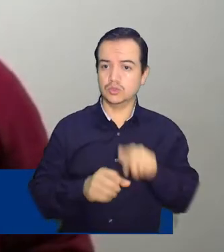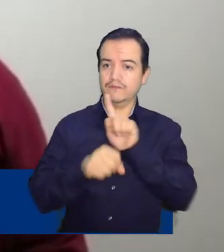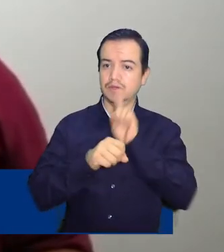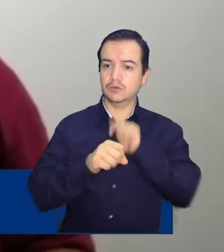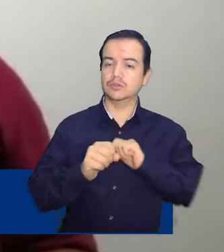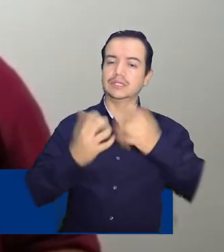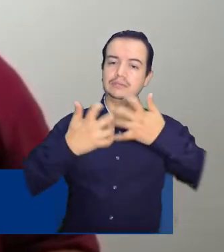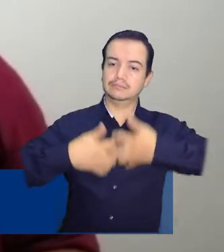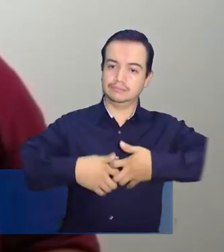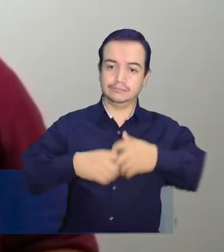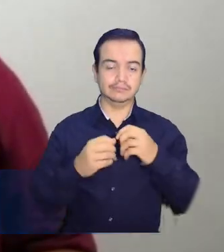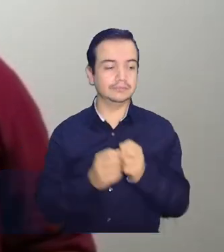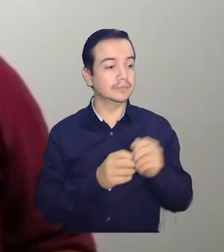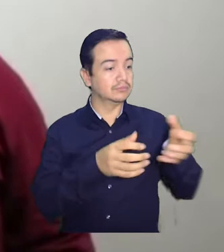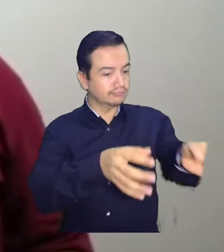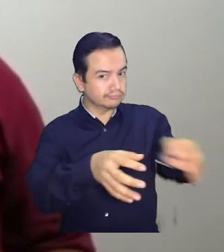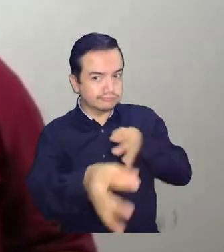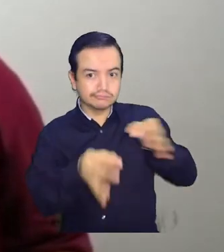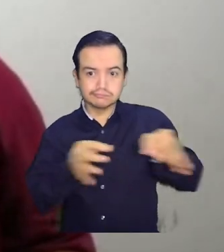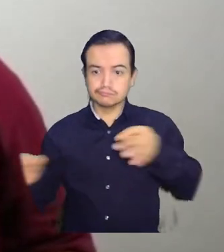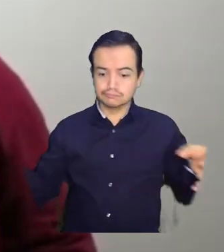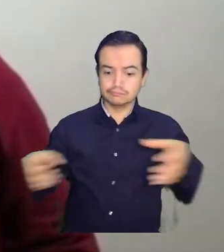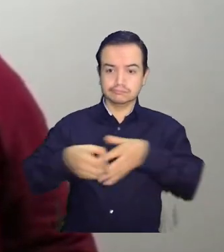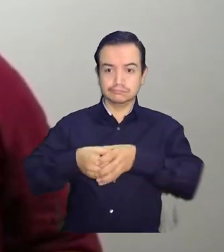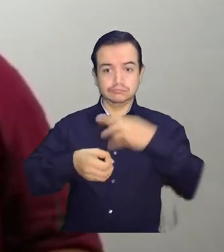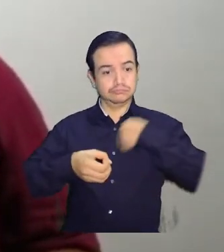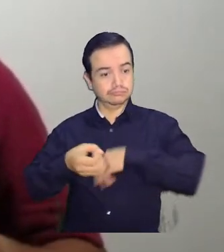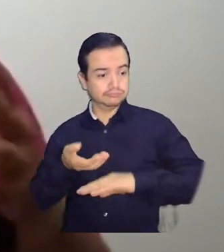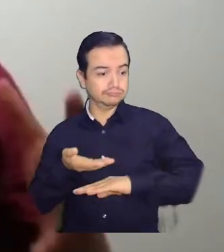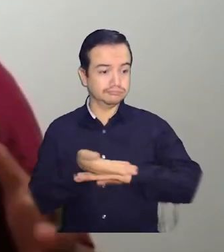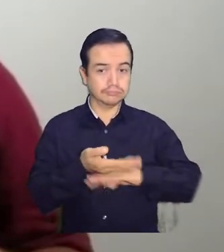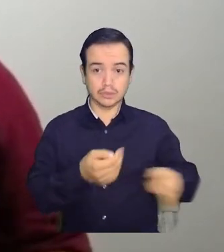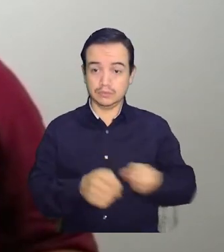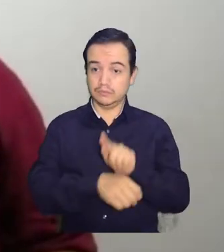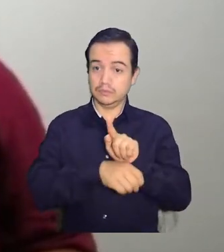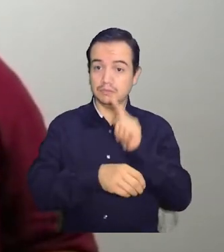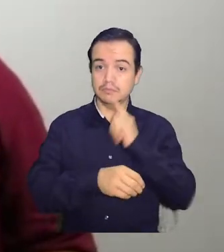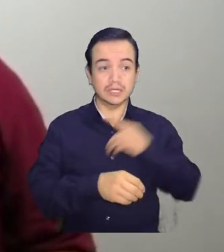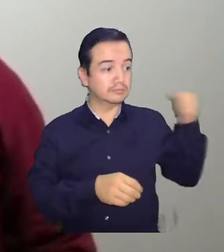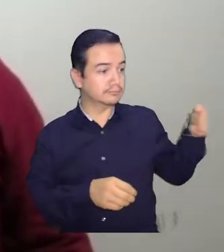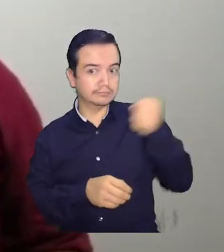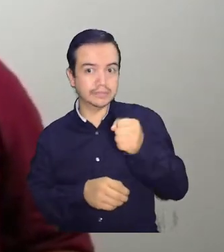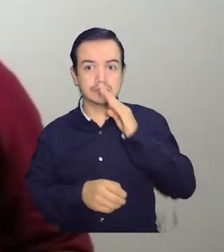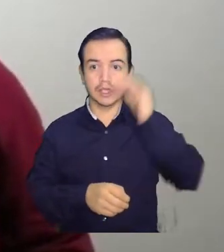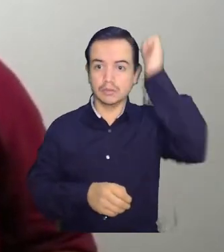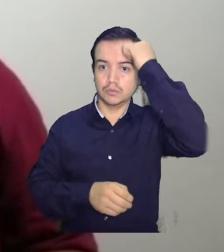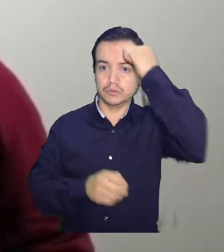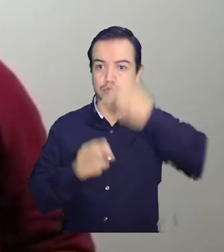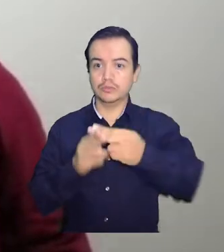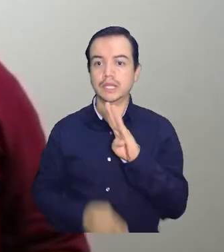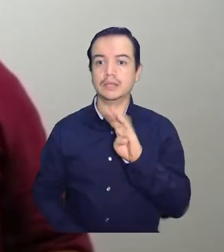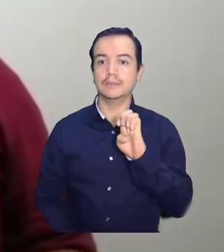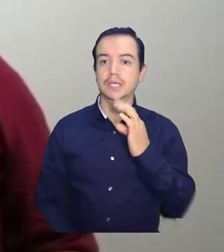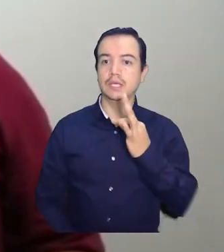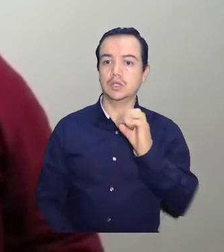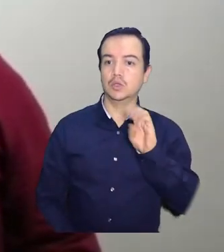lideramos una propuesta que fue presentada ante la facultad para que nos acompañara el profesor Beethoven Herrera en